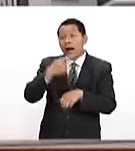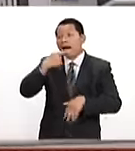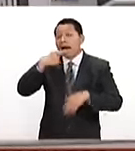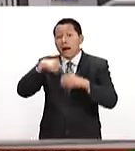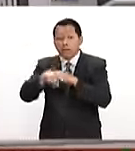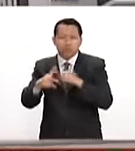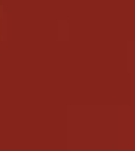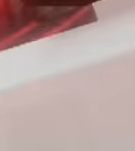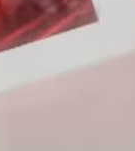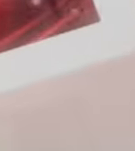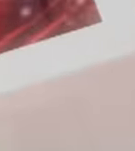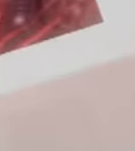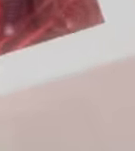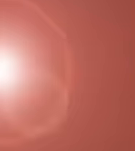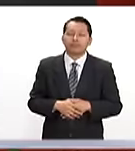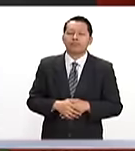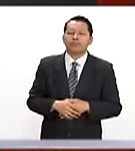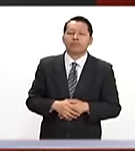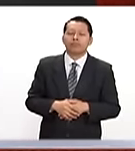cualquier usuario.